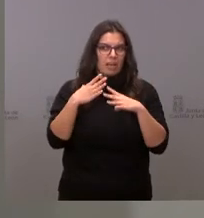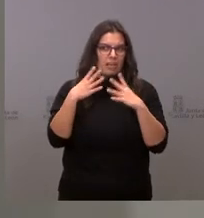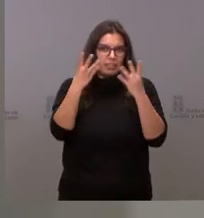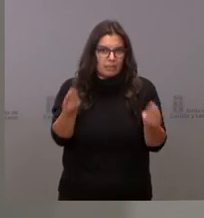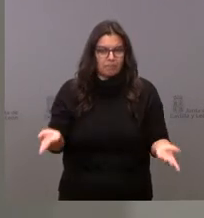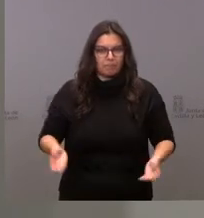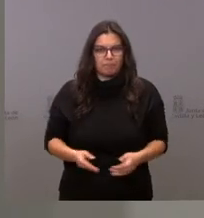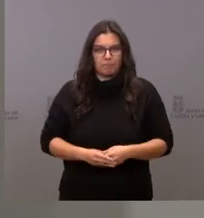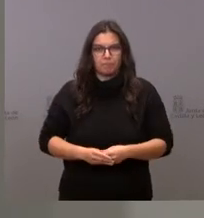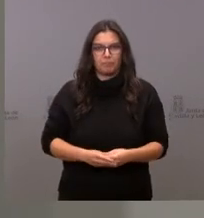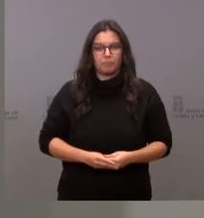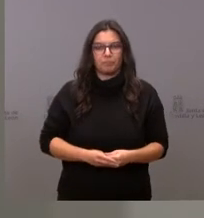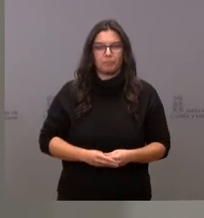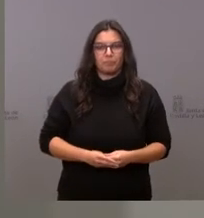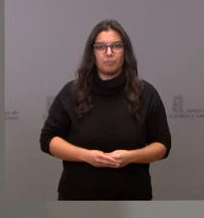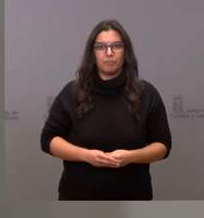más eficaz